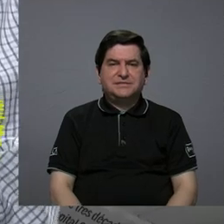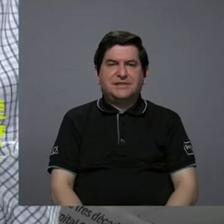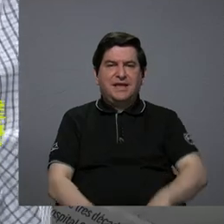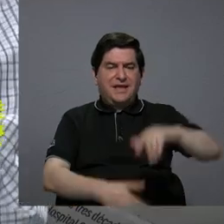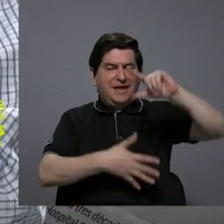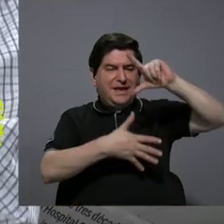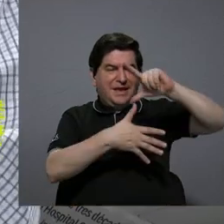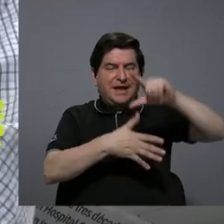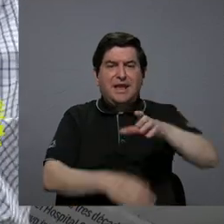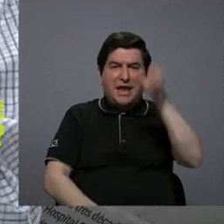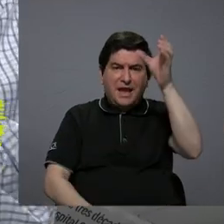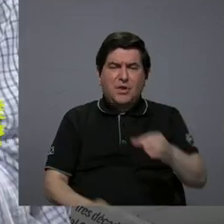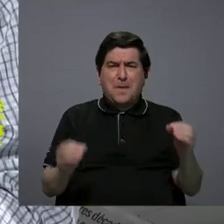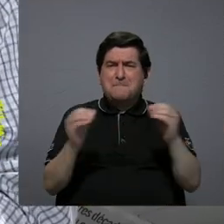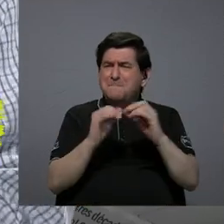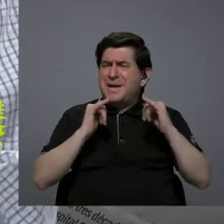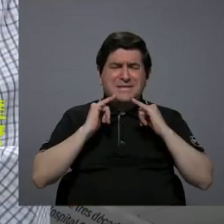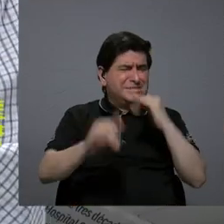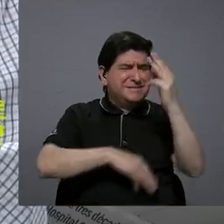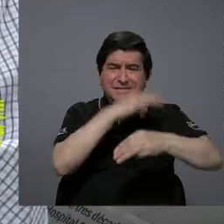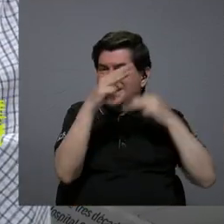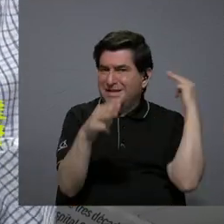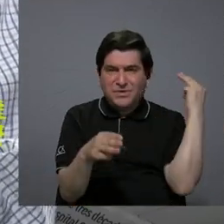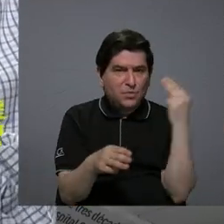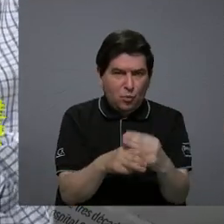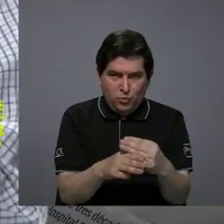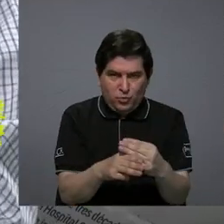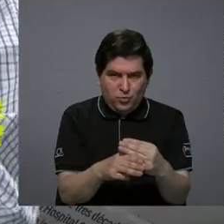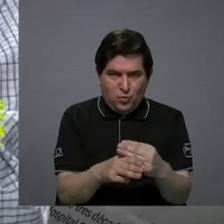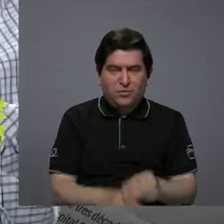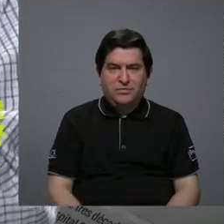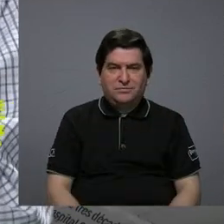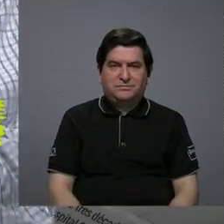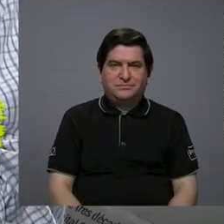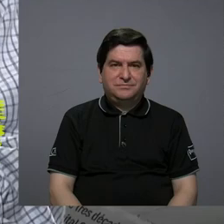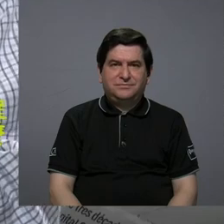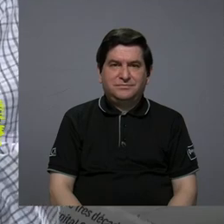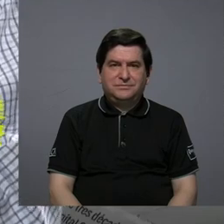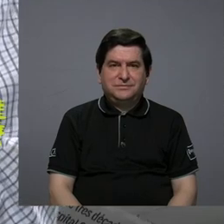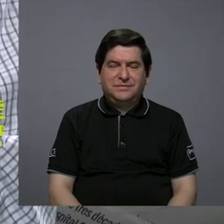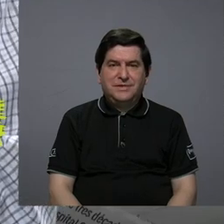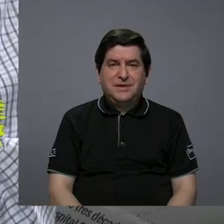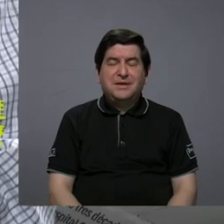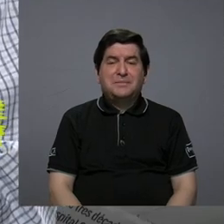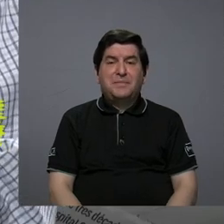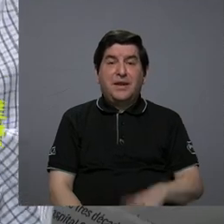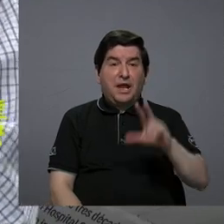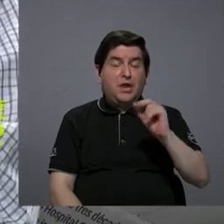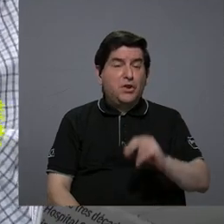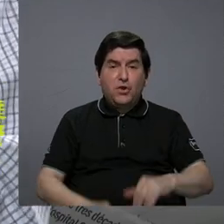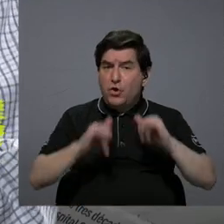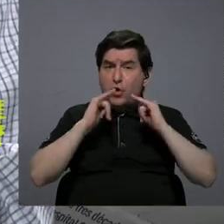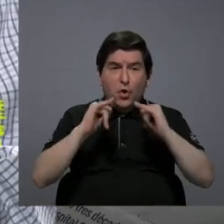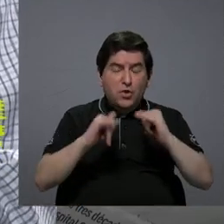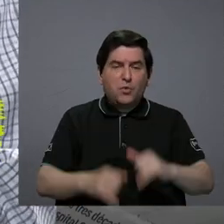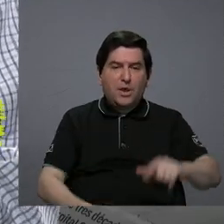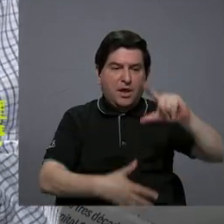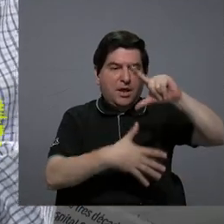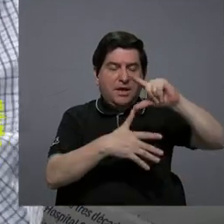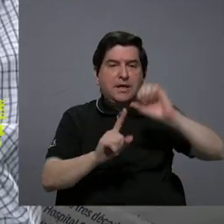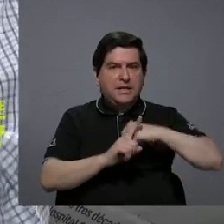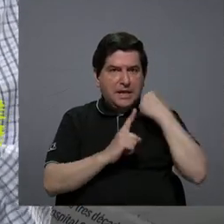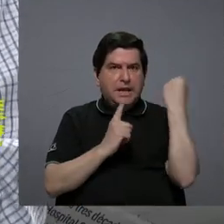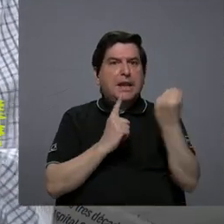es el continente más desigual del mundo. Es decir, que para ser muy desigual en América Latina las cosas tienen